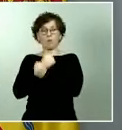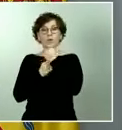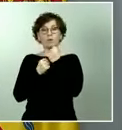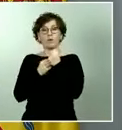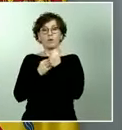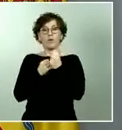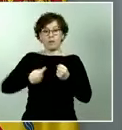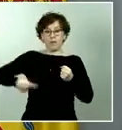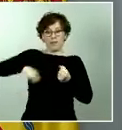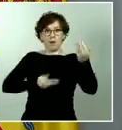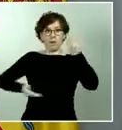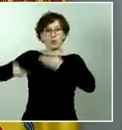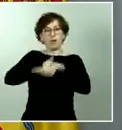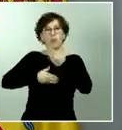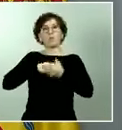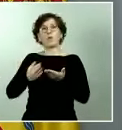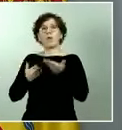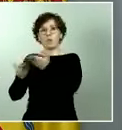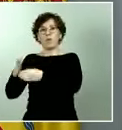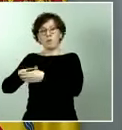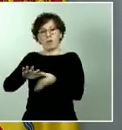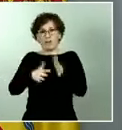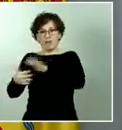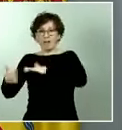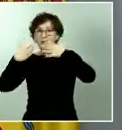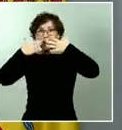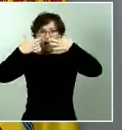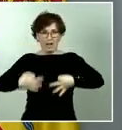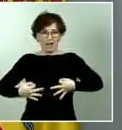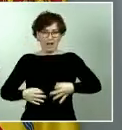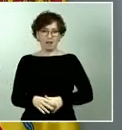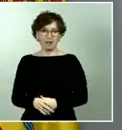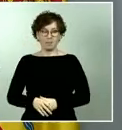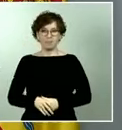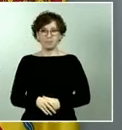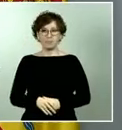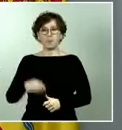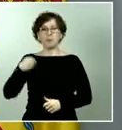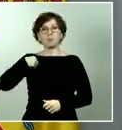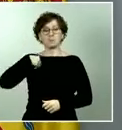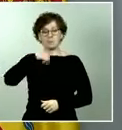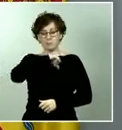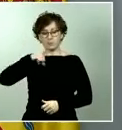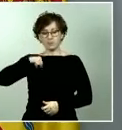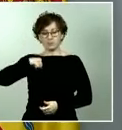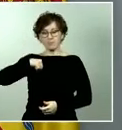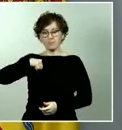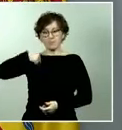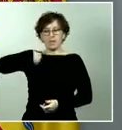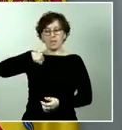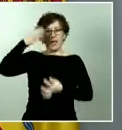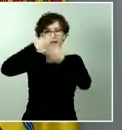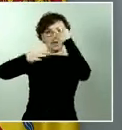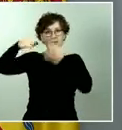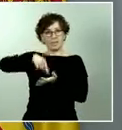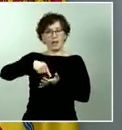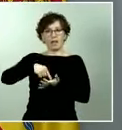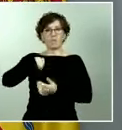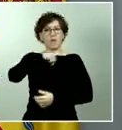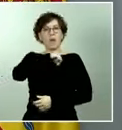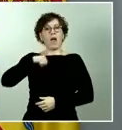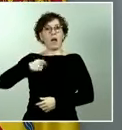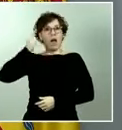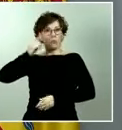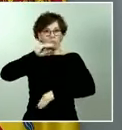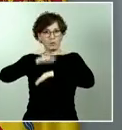Esa autoexigencia, esa disciplina, esa lealtad hacia el conjunto de la sociedad que está manifestando el conjunto